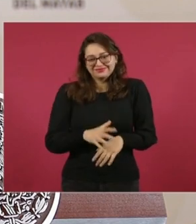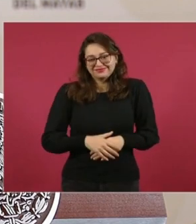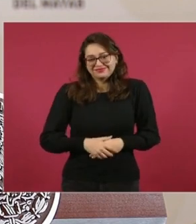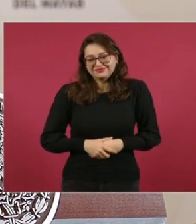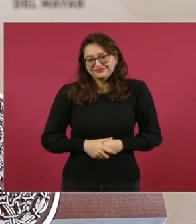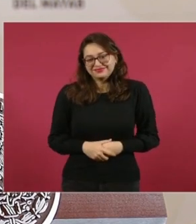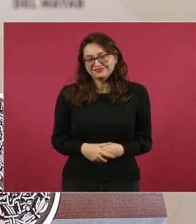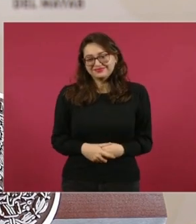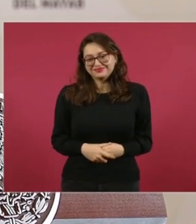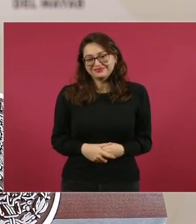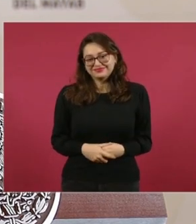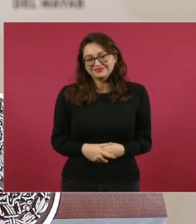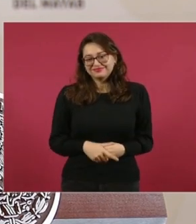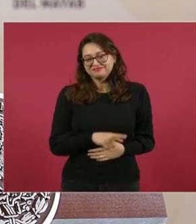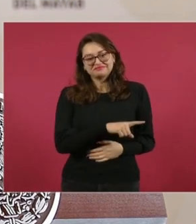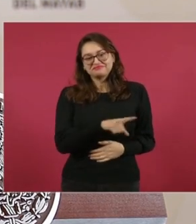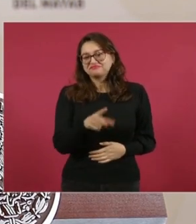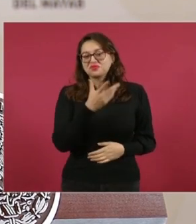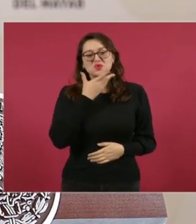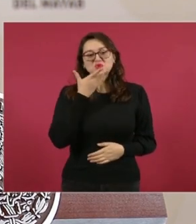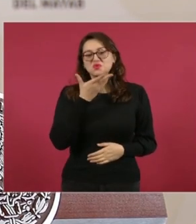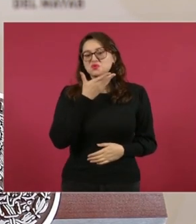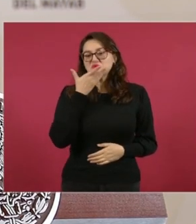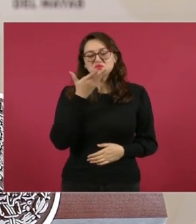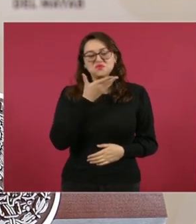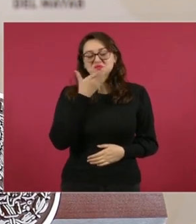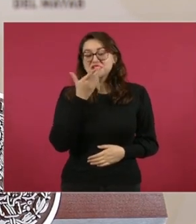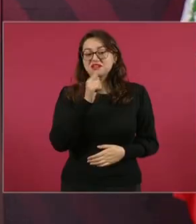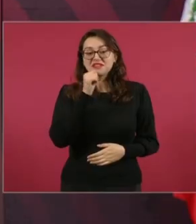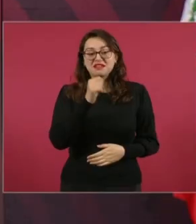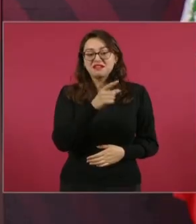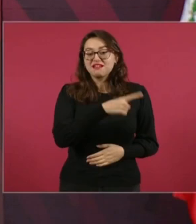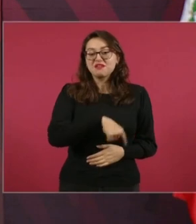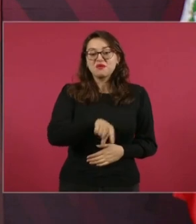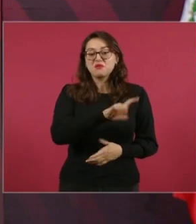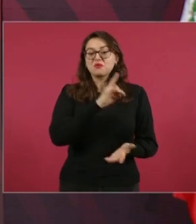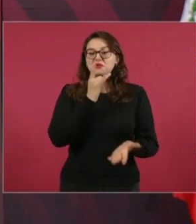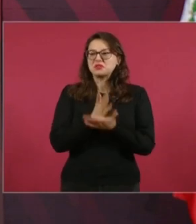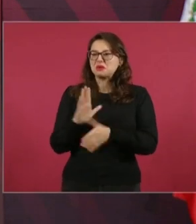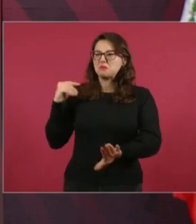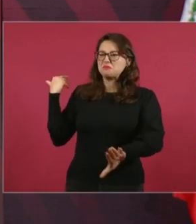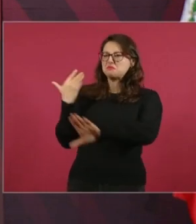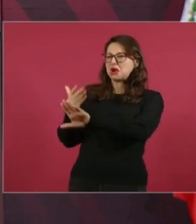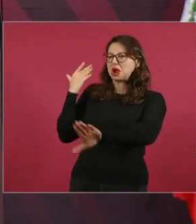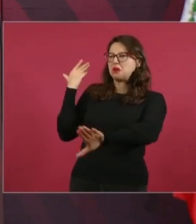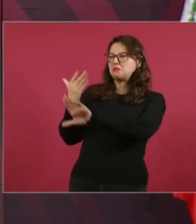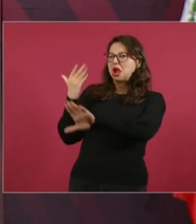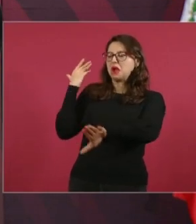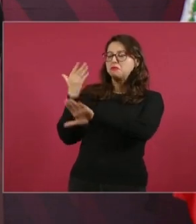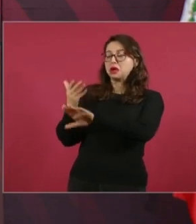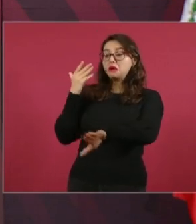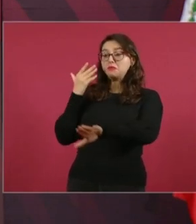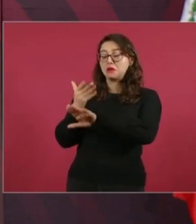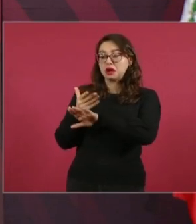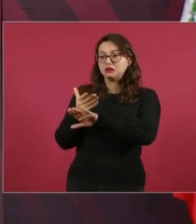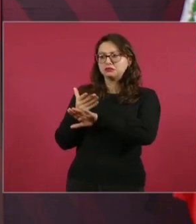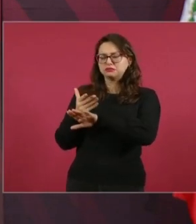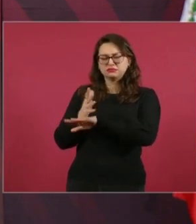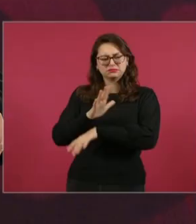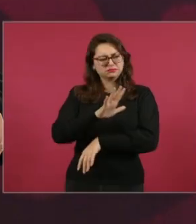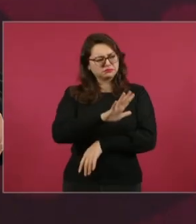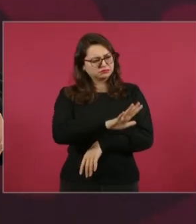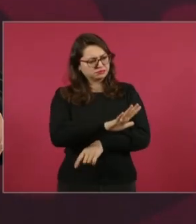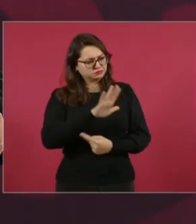Nada más era pegar y pegar y pegar y pegar. Entonces, cuando hay réplica, no les gusta,